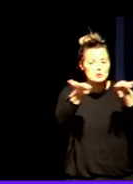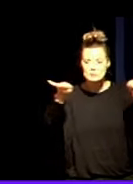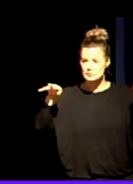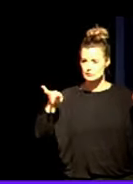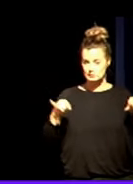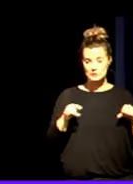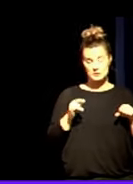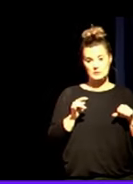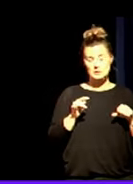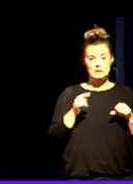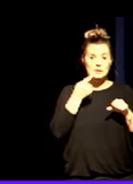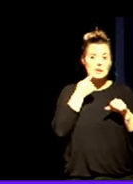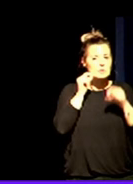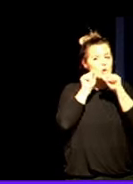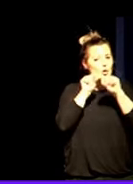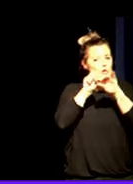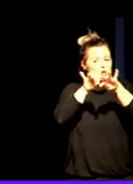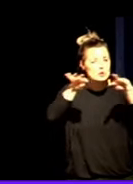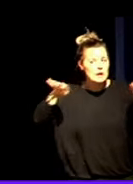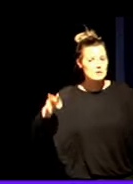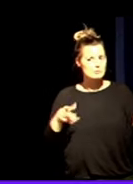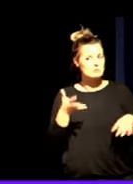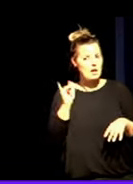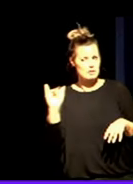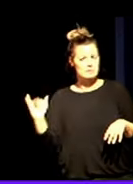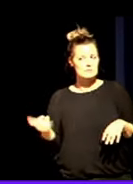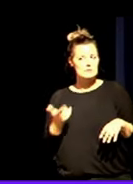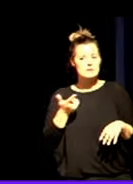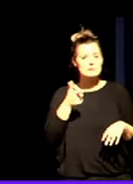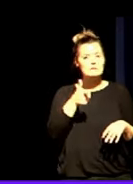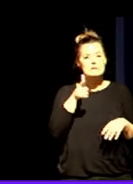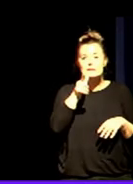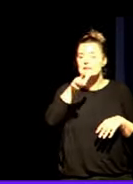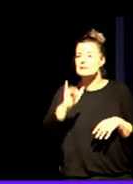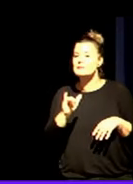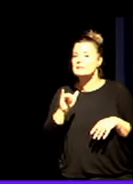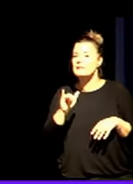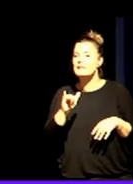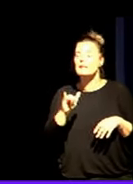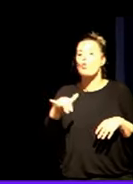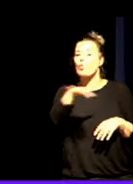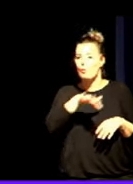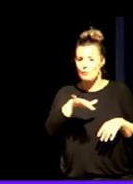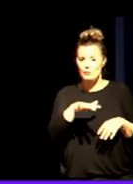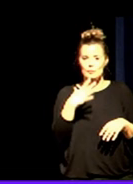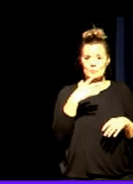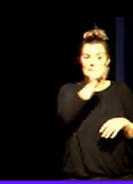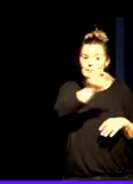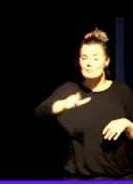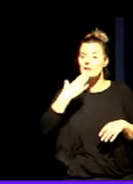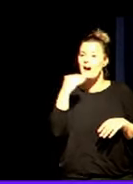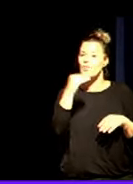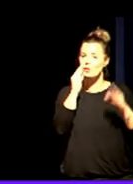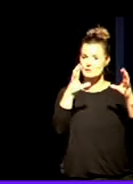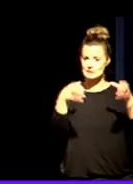contagio existe en la conducta suicida y precisamente existe en la población adolescente que precisamente